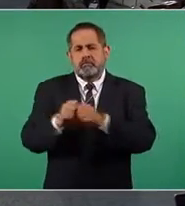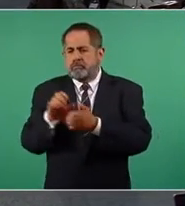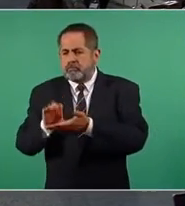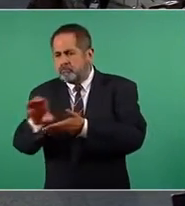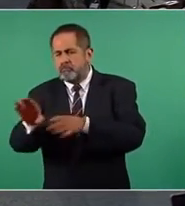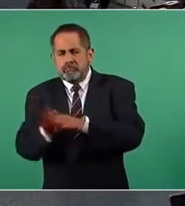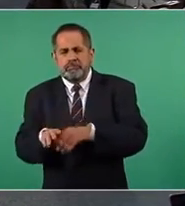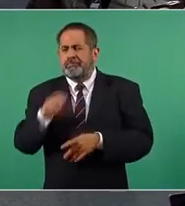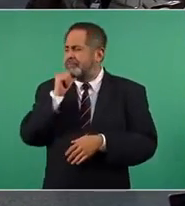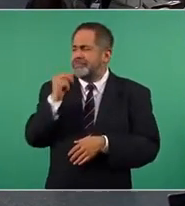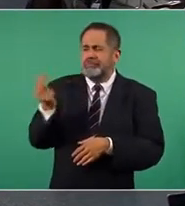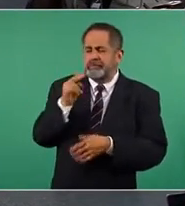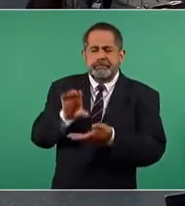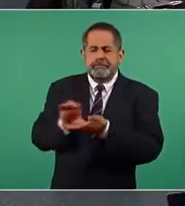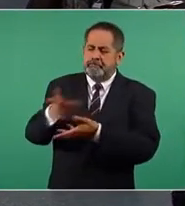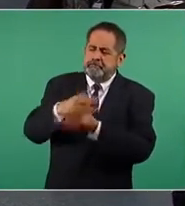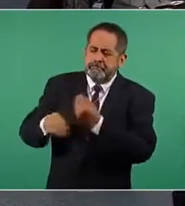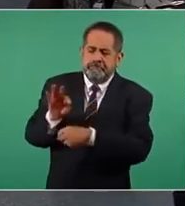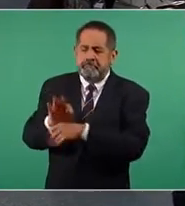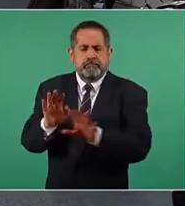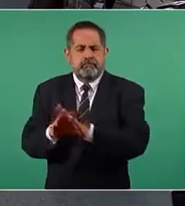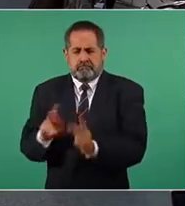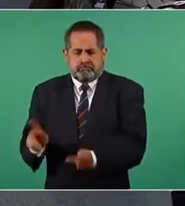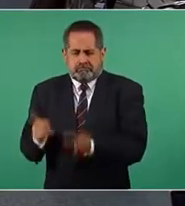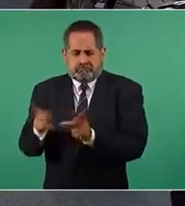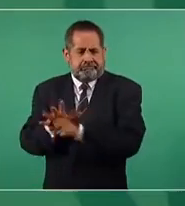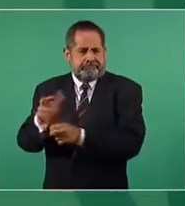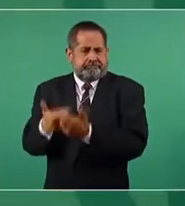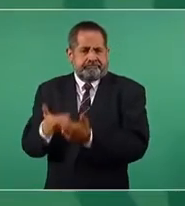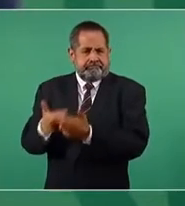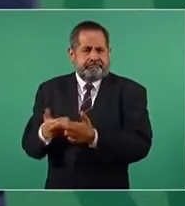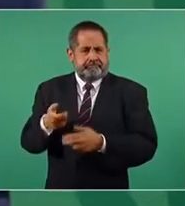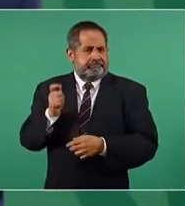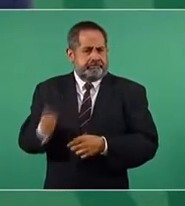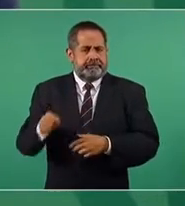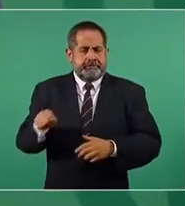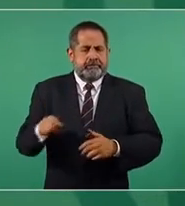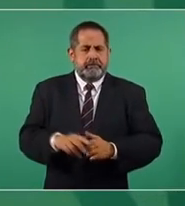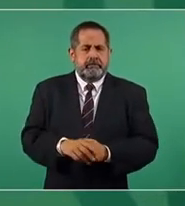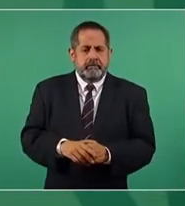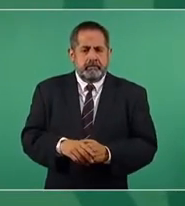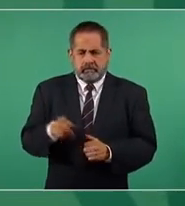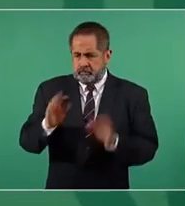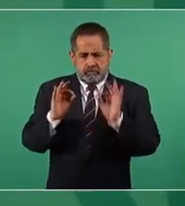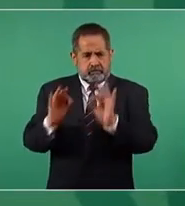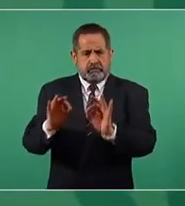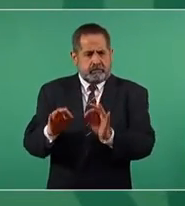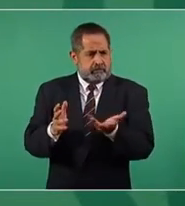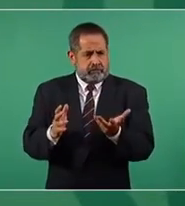es que no necesariamente subsidio, es sencillamente que el precio se ajuste